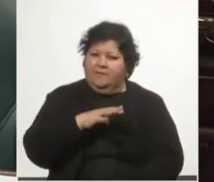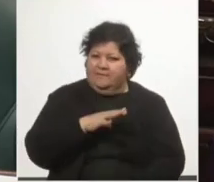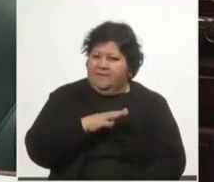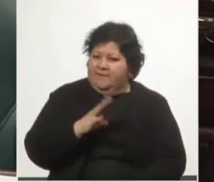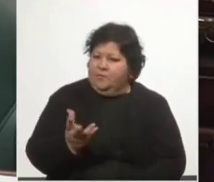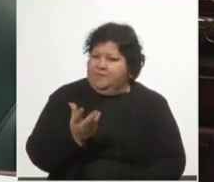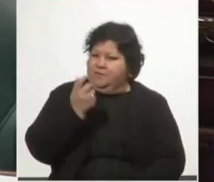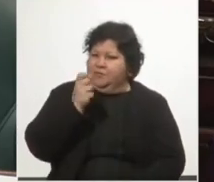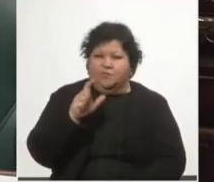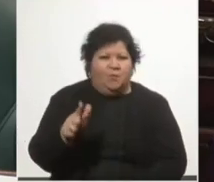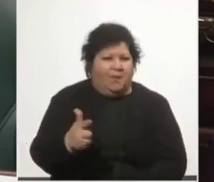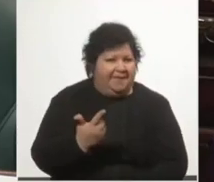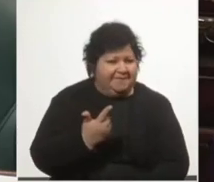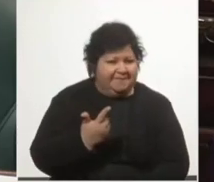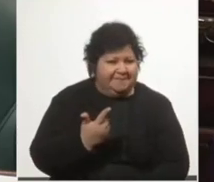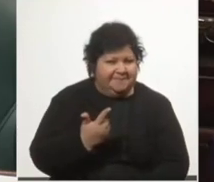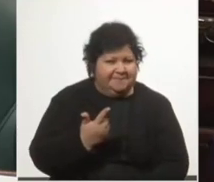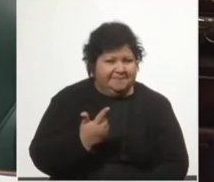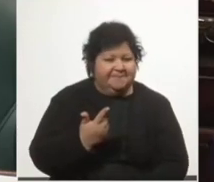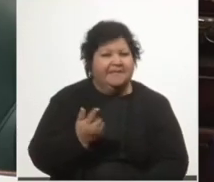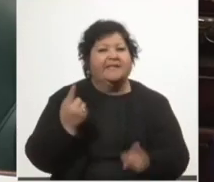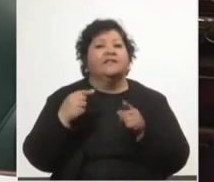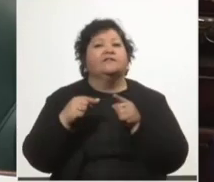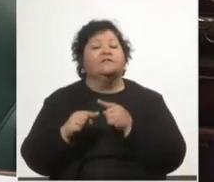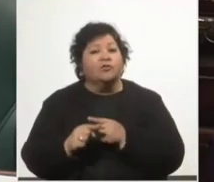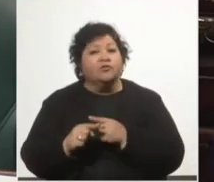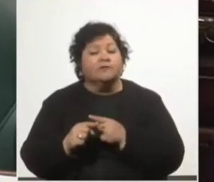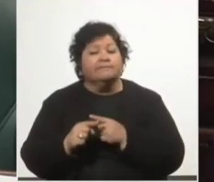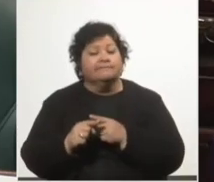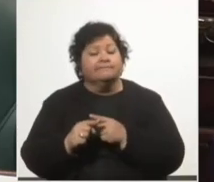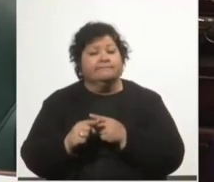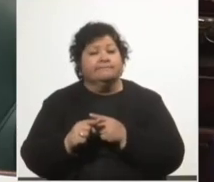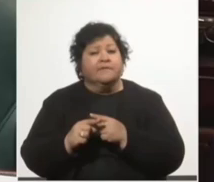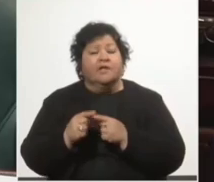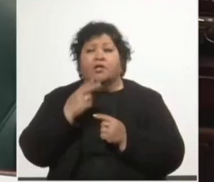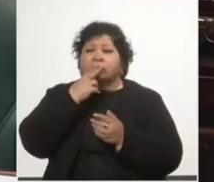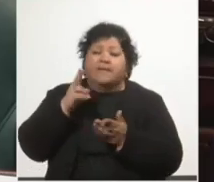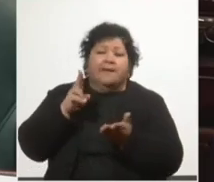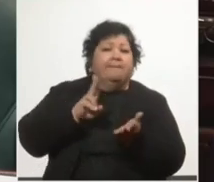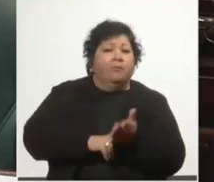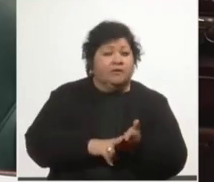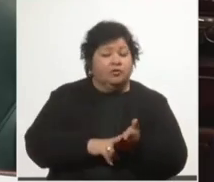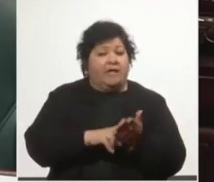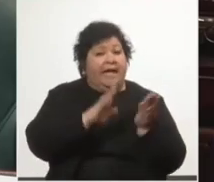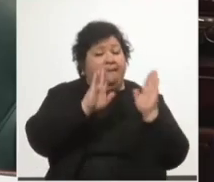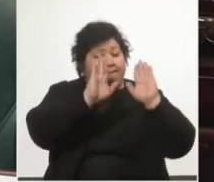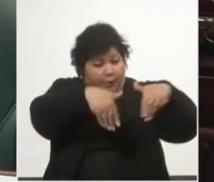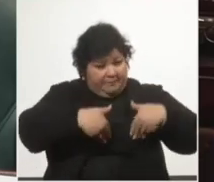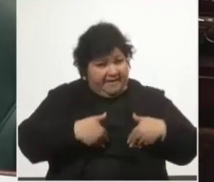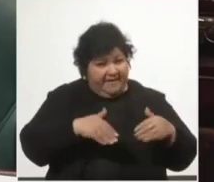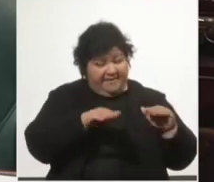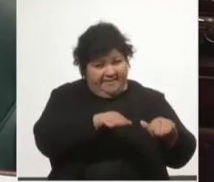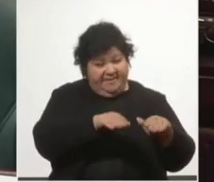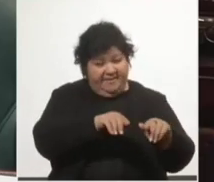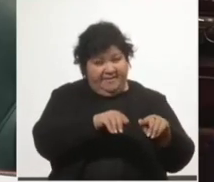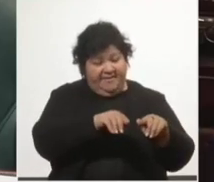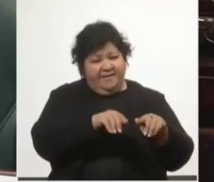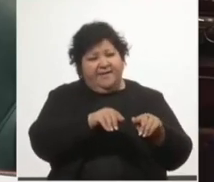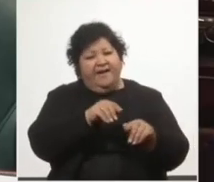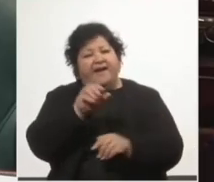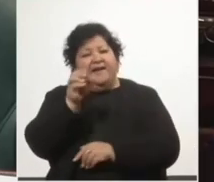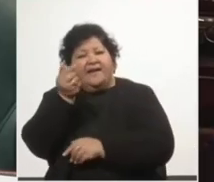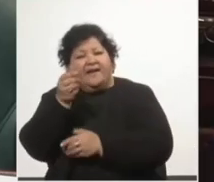recuperación de lo perdido. En un sentido opuesto, los impuestos asociados a la propiedad y las rentas empresariales y el capital